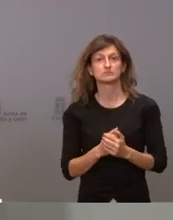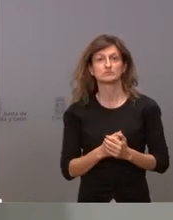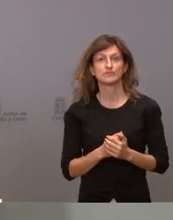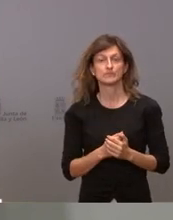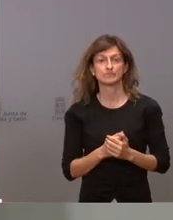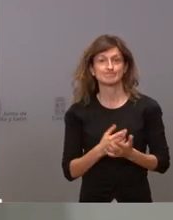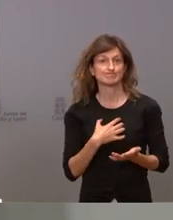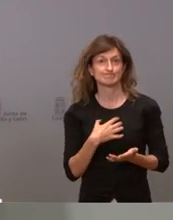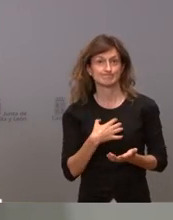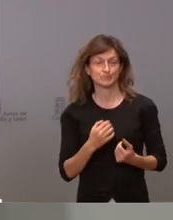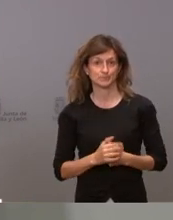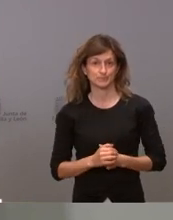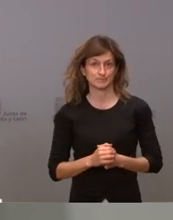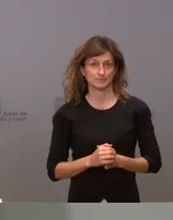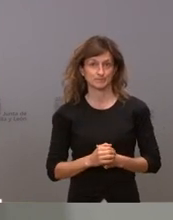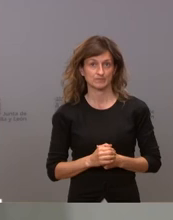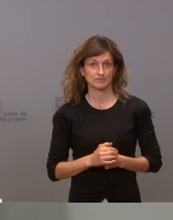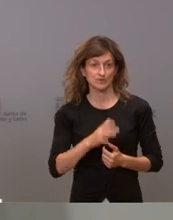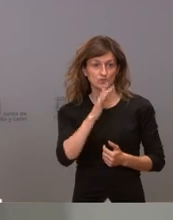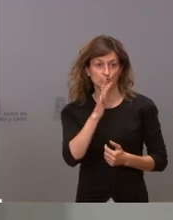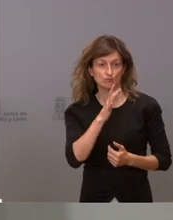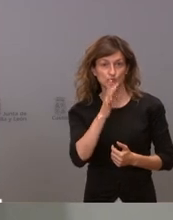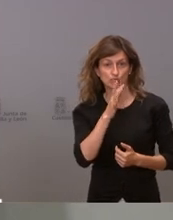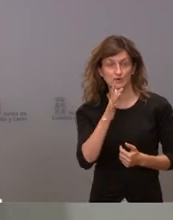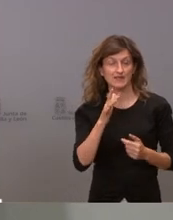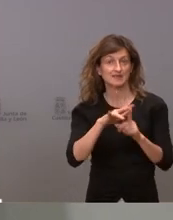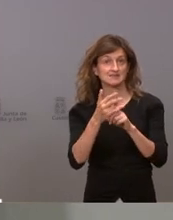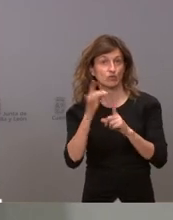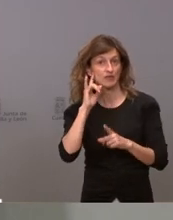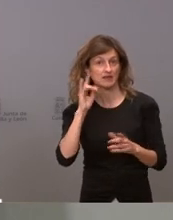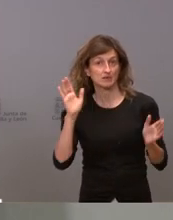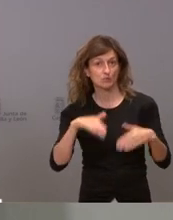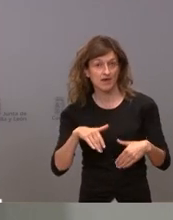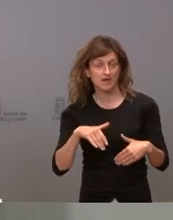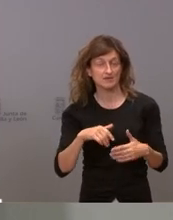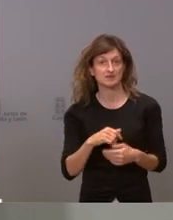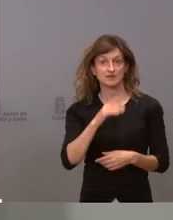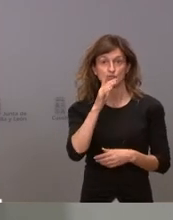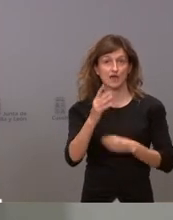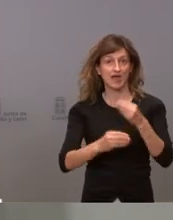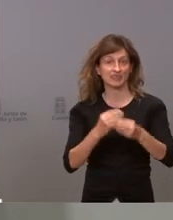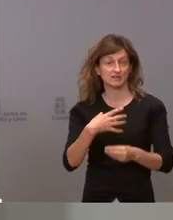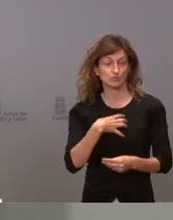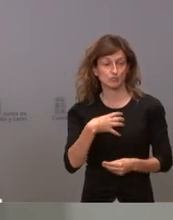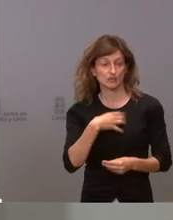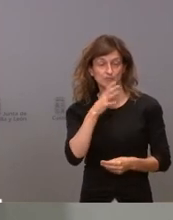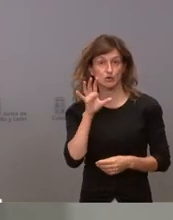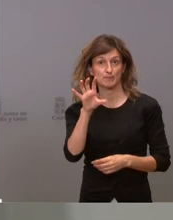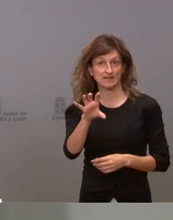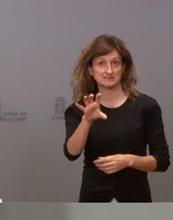no podemos ¿sabes? porque no tenemos estado de alarma porque no tenemos poder porque no podemos hacerlo y porque nosotros vivimos en un país